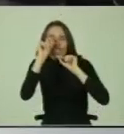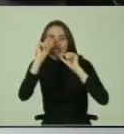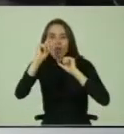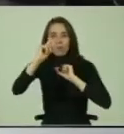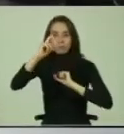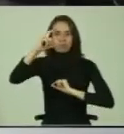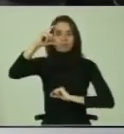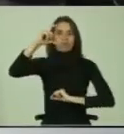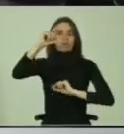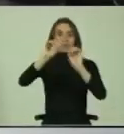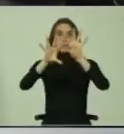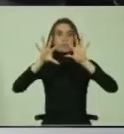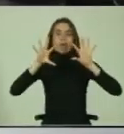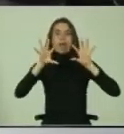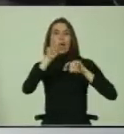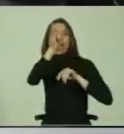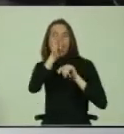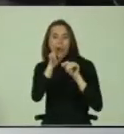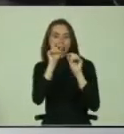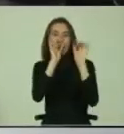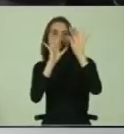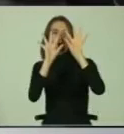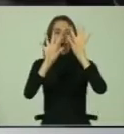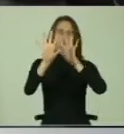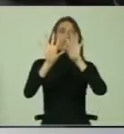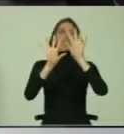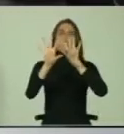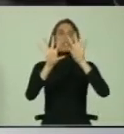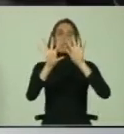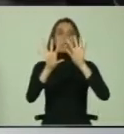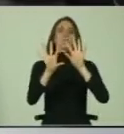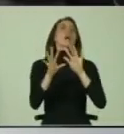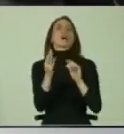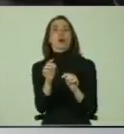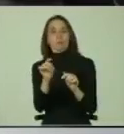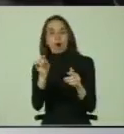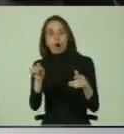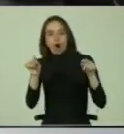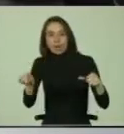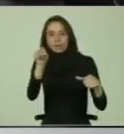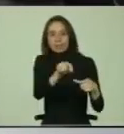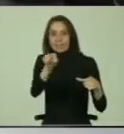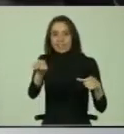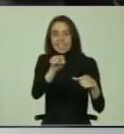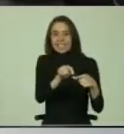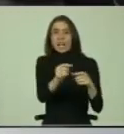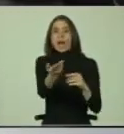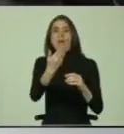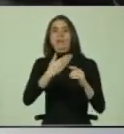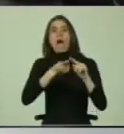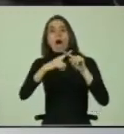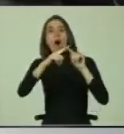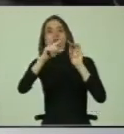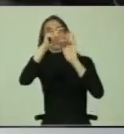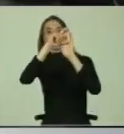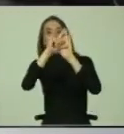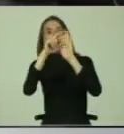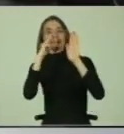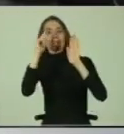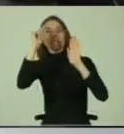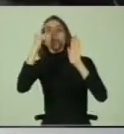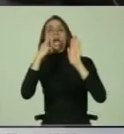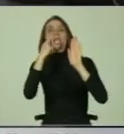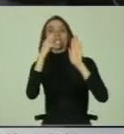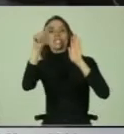ver la información con mayor contraste, utilizar atajos de teclado o proporcionar textos alternativos a las imágenes,